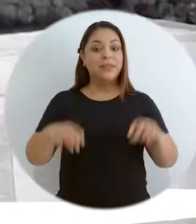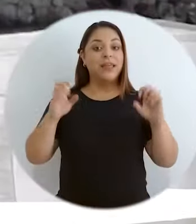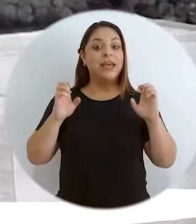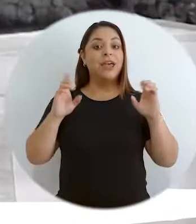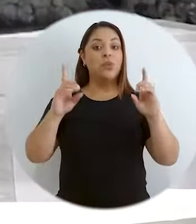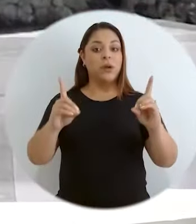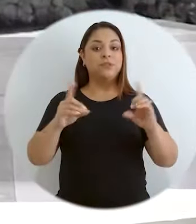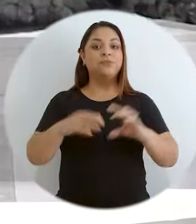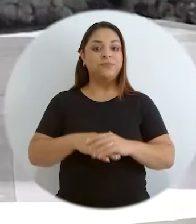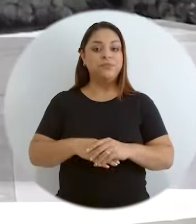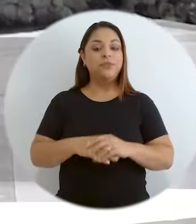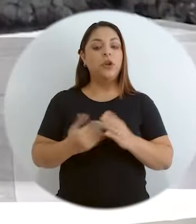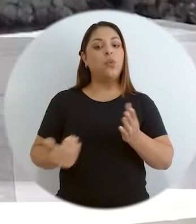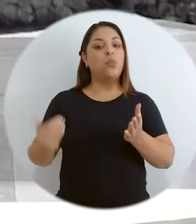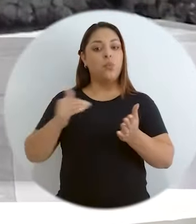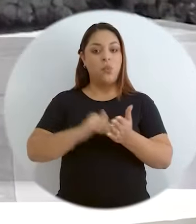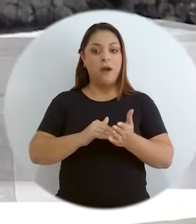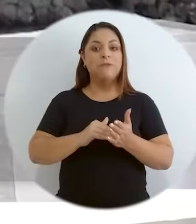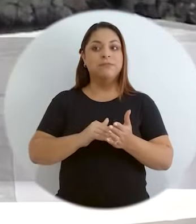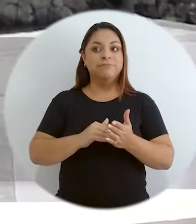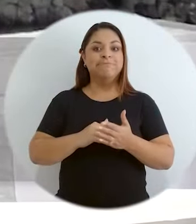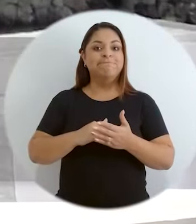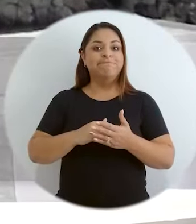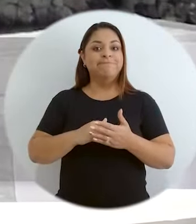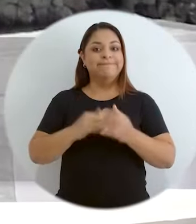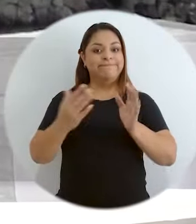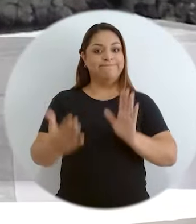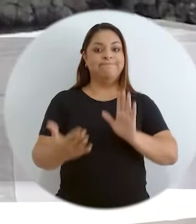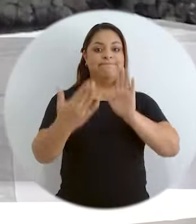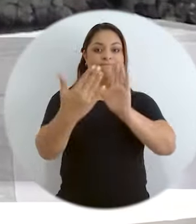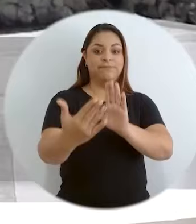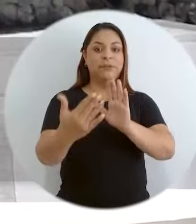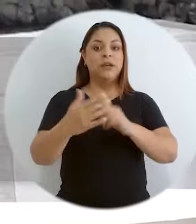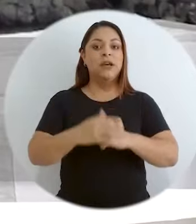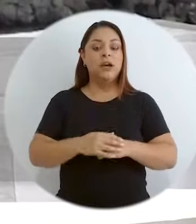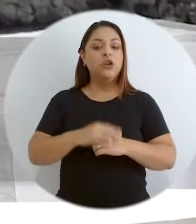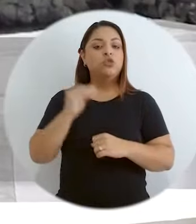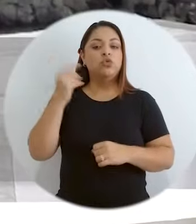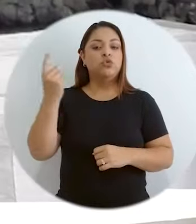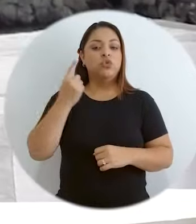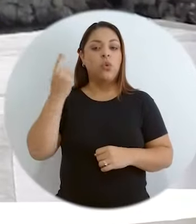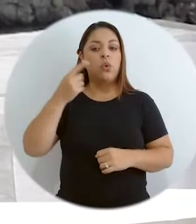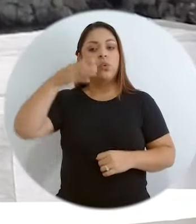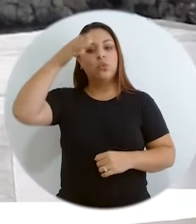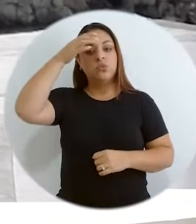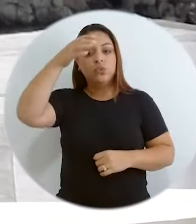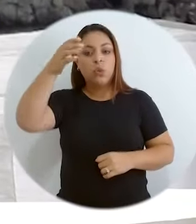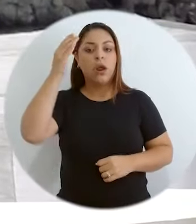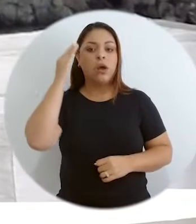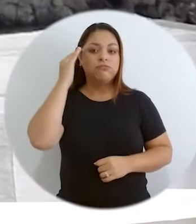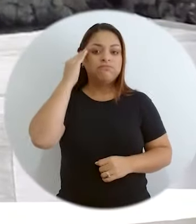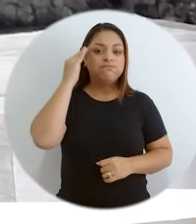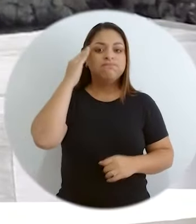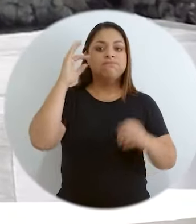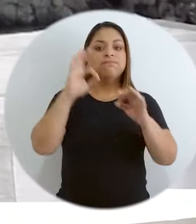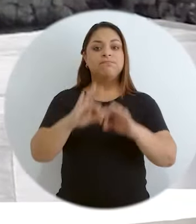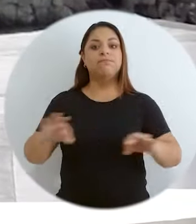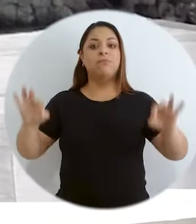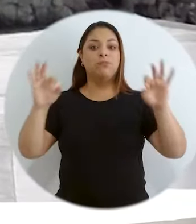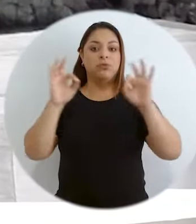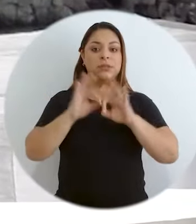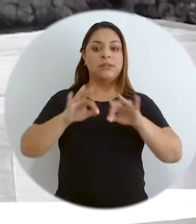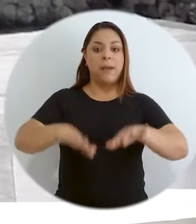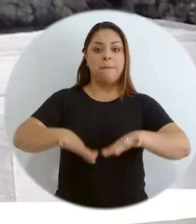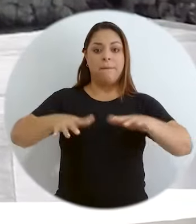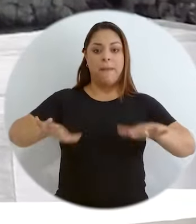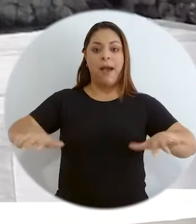La educación vuelve a ponerse al frente, no sólo con el tema de la generación de la cultura y de la conciencia en torno a